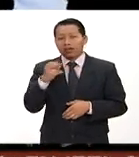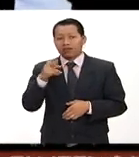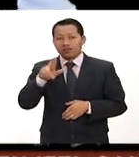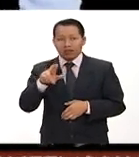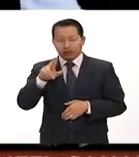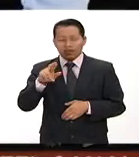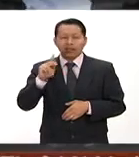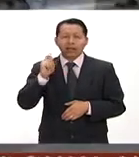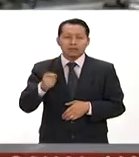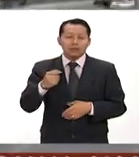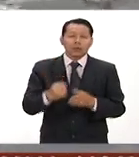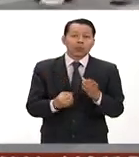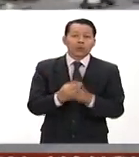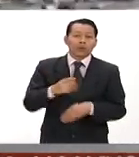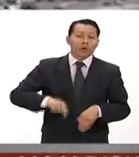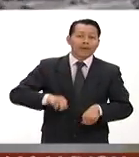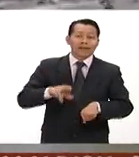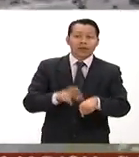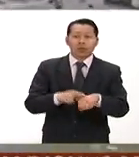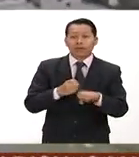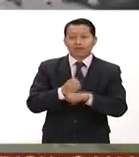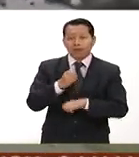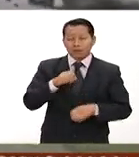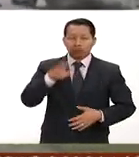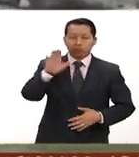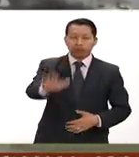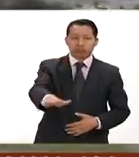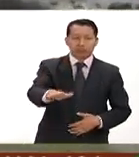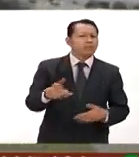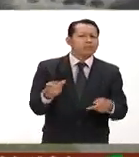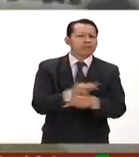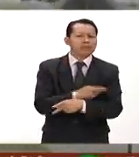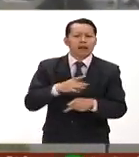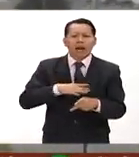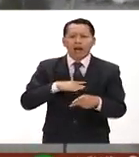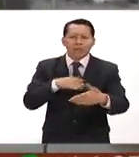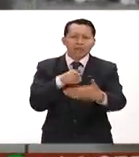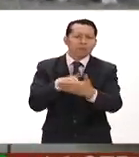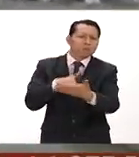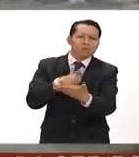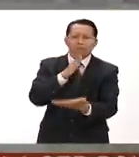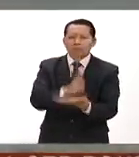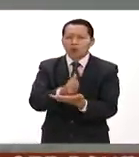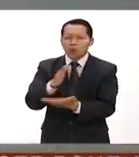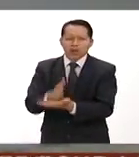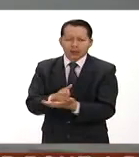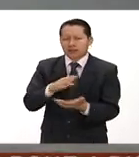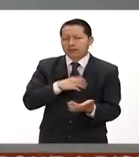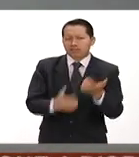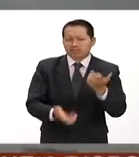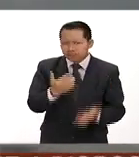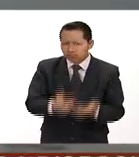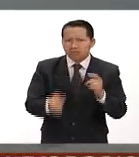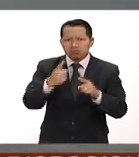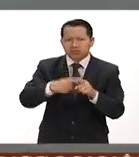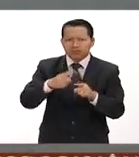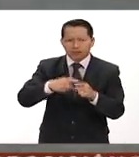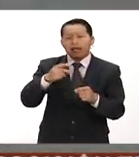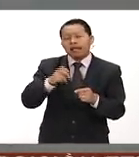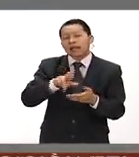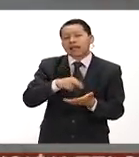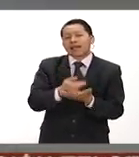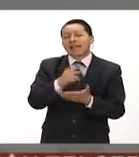rindiera protesta como gobernador de este estado. se registraron bloqueos y quemadillantas por la ciudad de Reynosa. Además, se